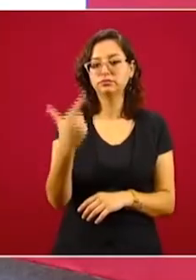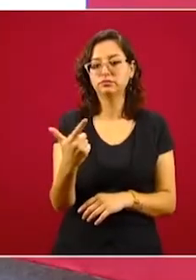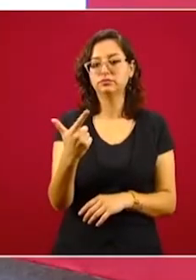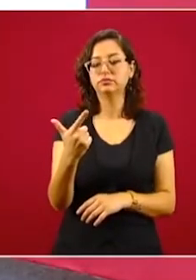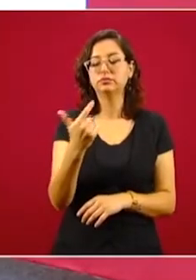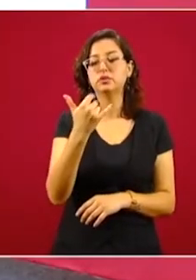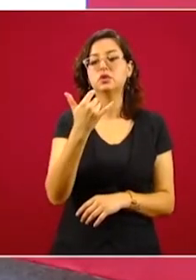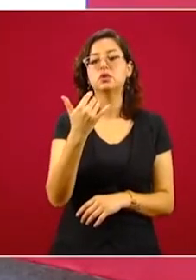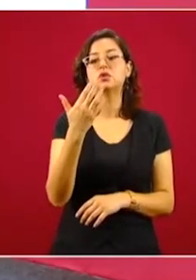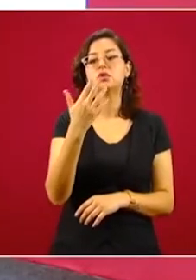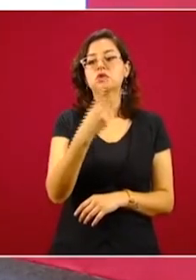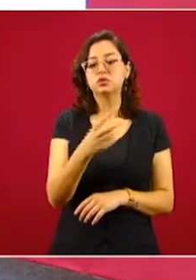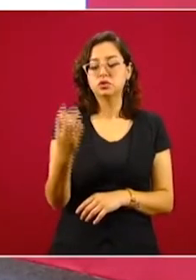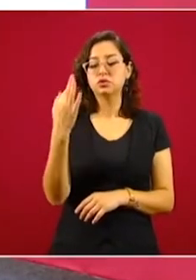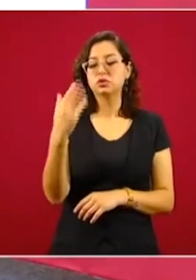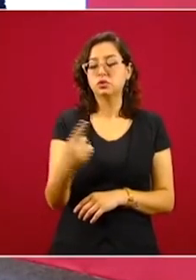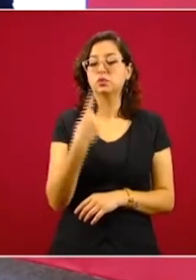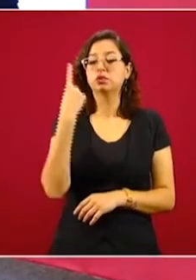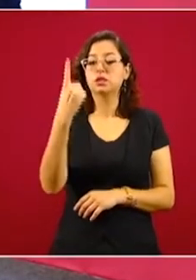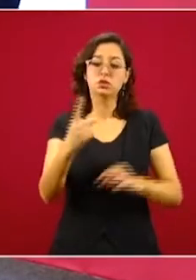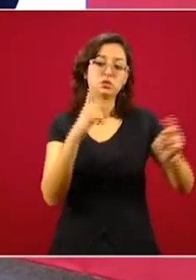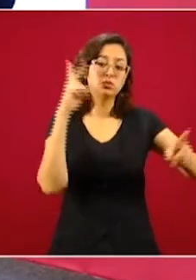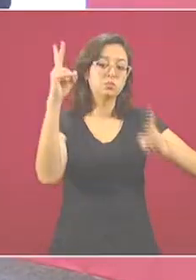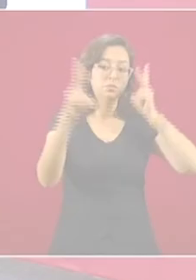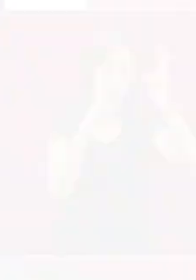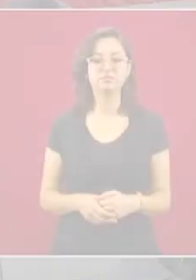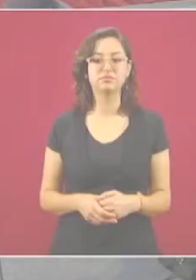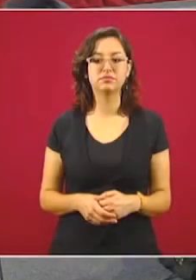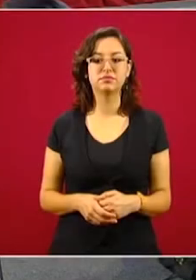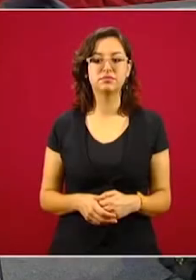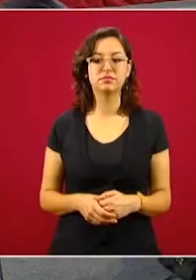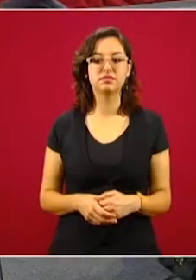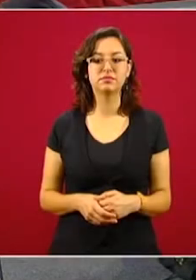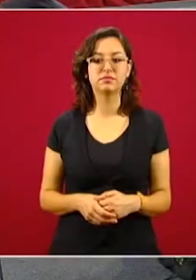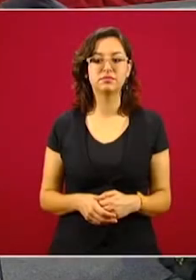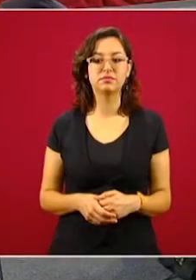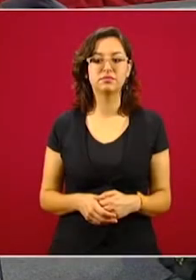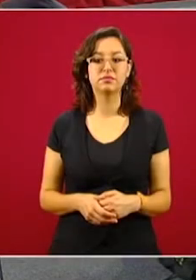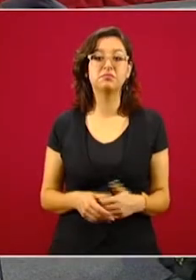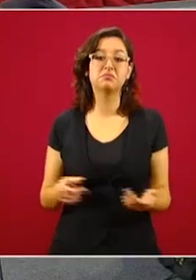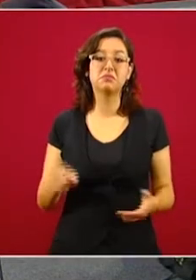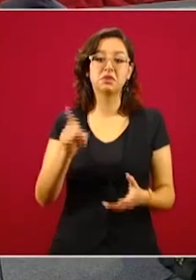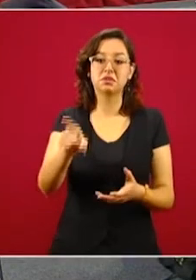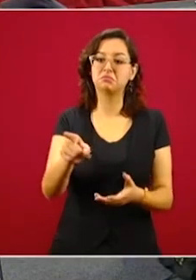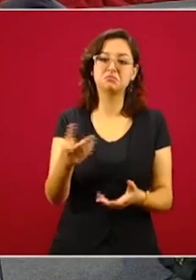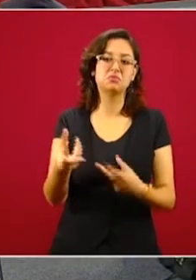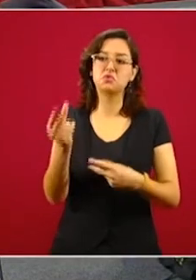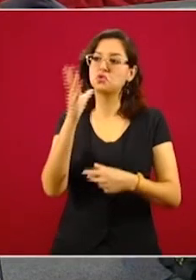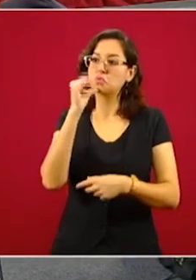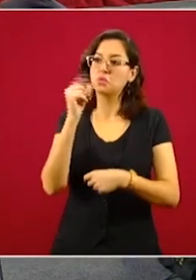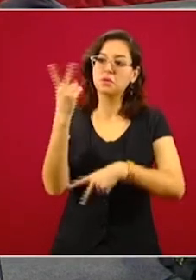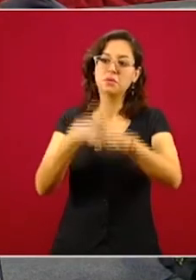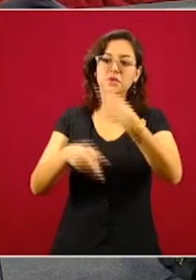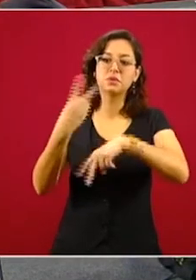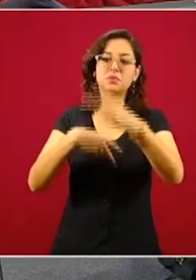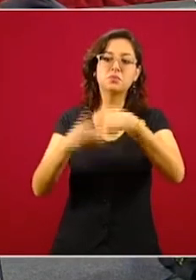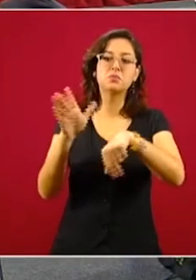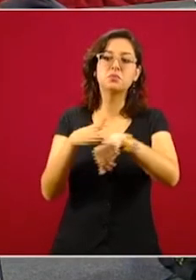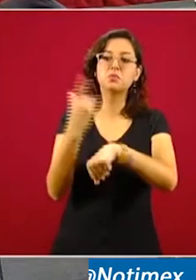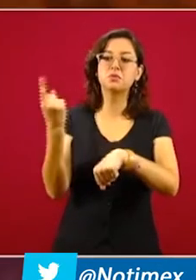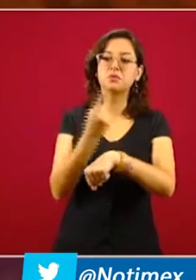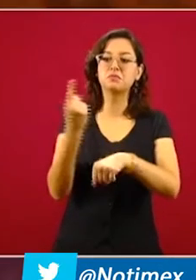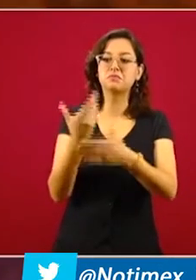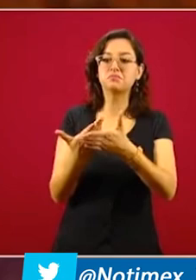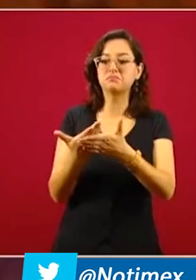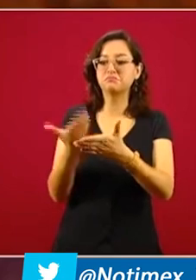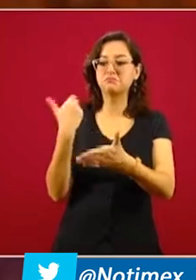presentar el informe ¿Quién es quién en el precio de los combustibles? El titular del Ejecutivo Federal, Andrés Manuel López Obrador, le